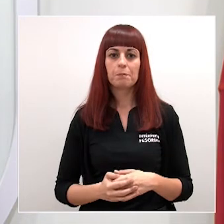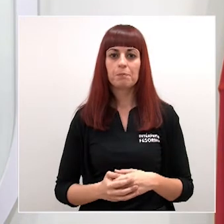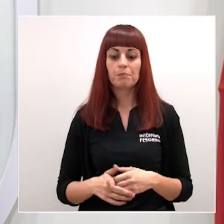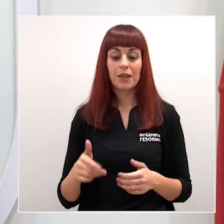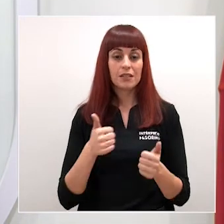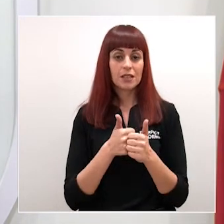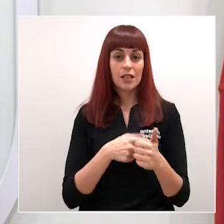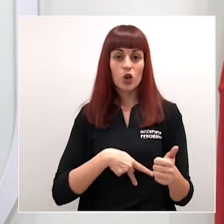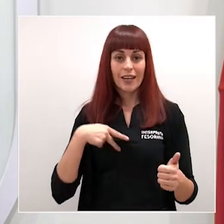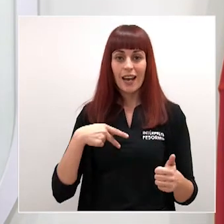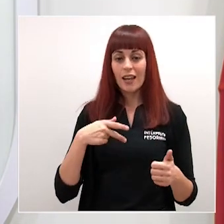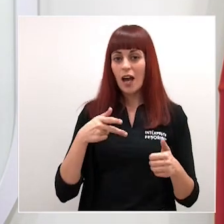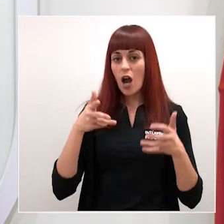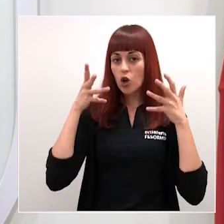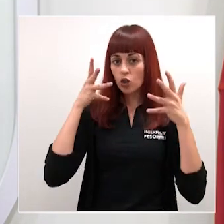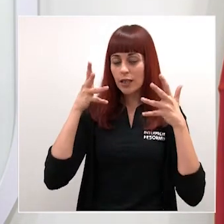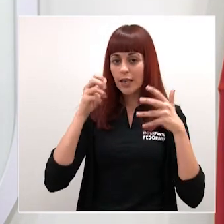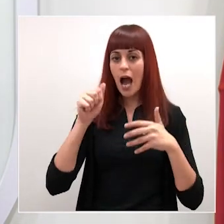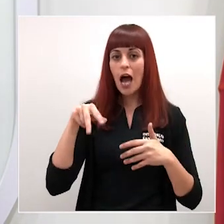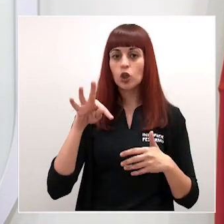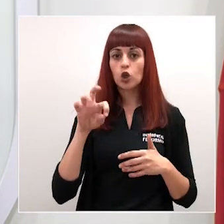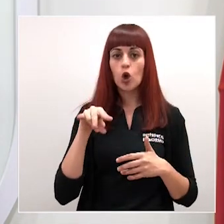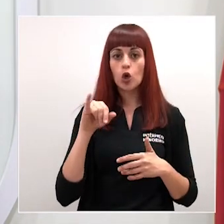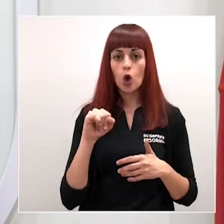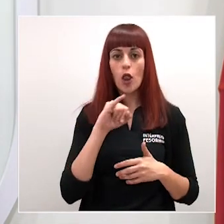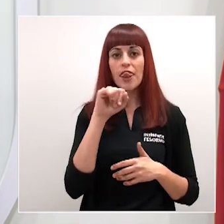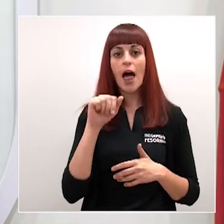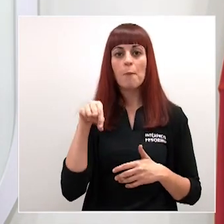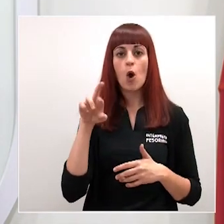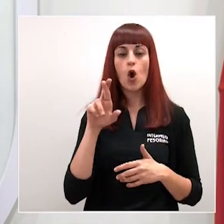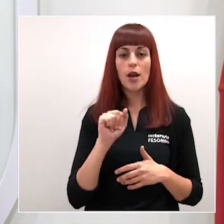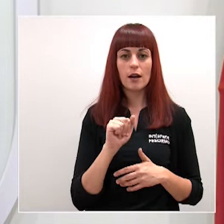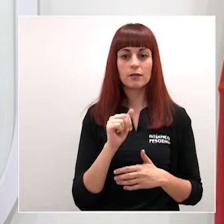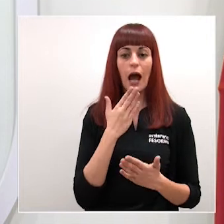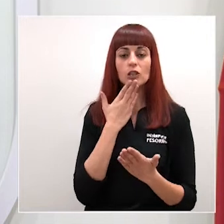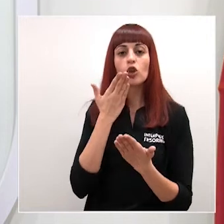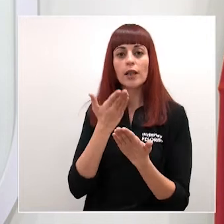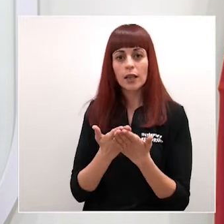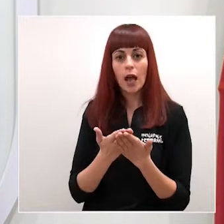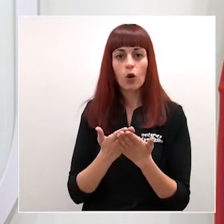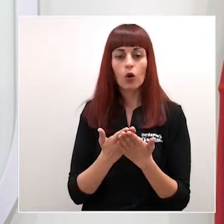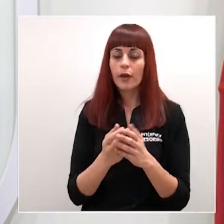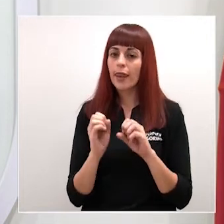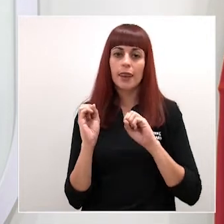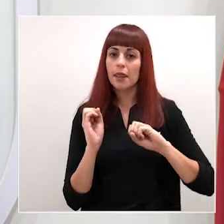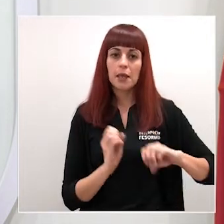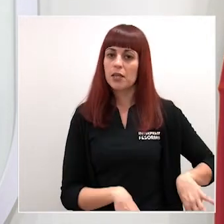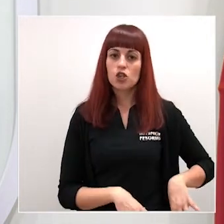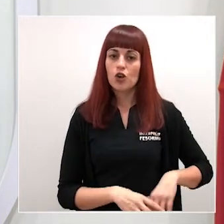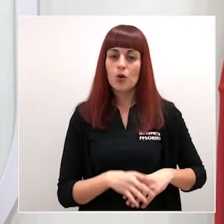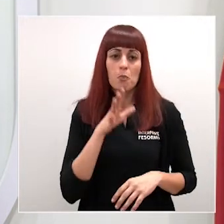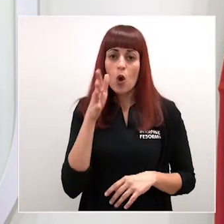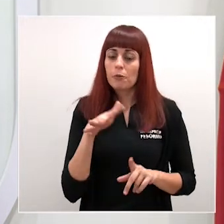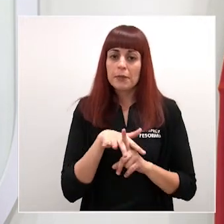Secretario General de la Consejería Antonio Zamora ha solicitado él mismo ha presentado su dimisión por